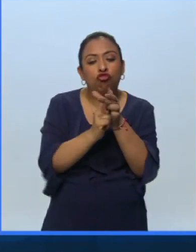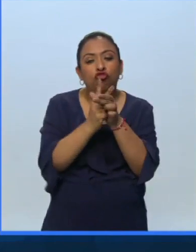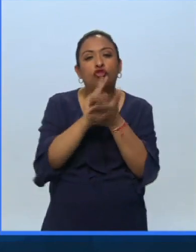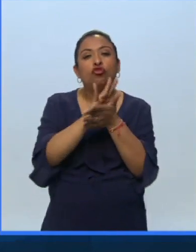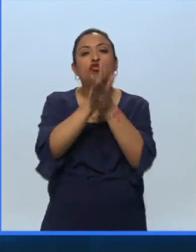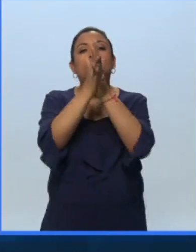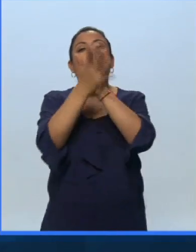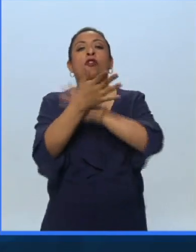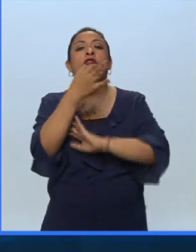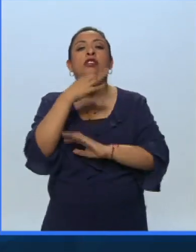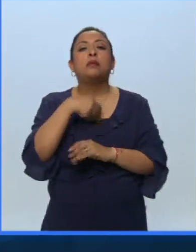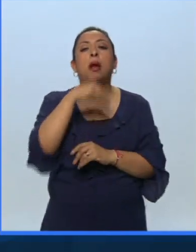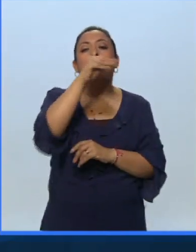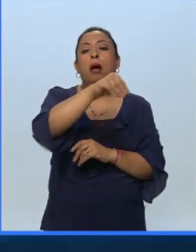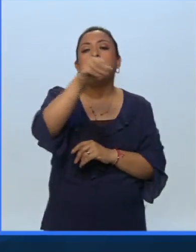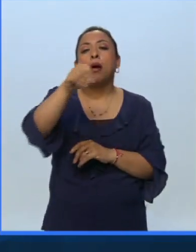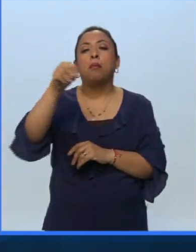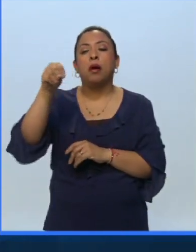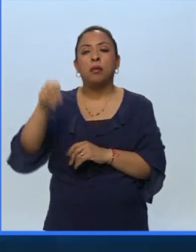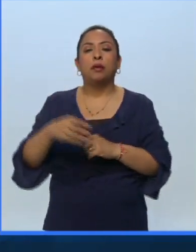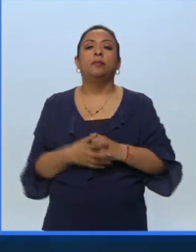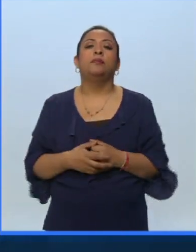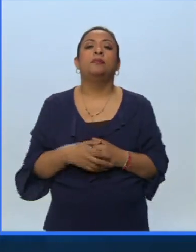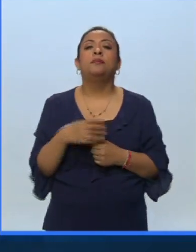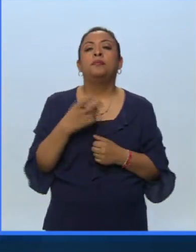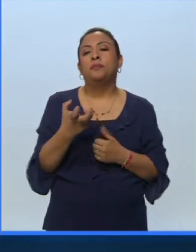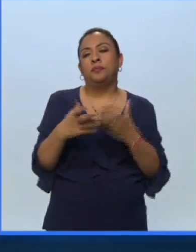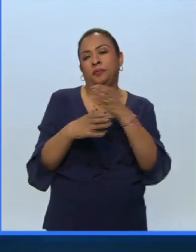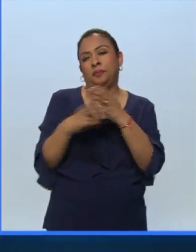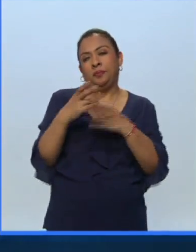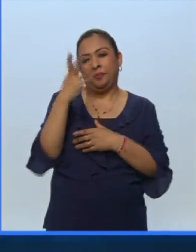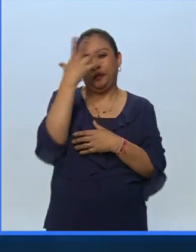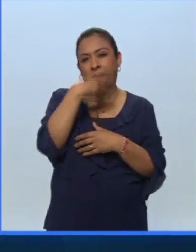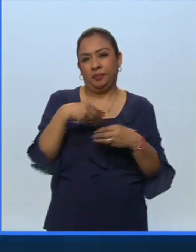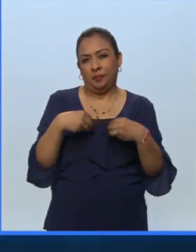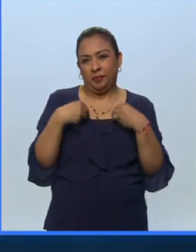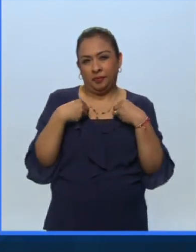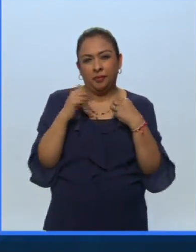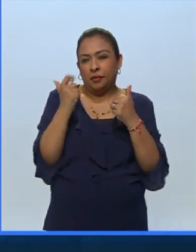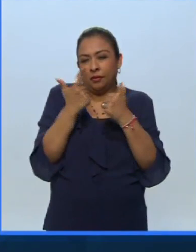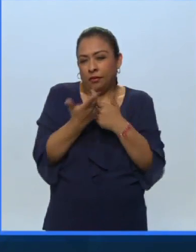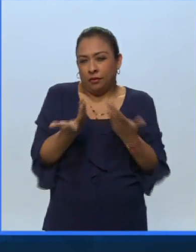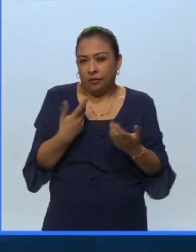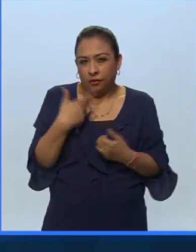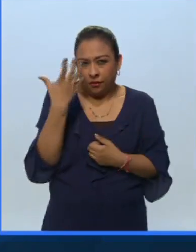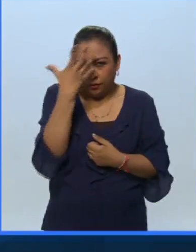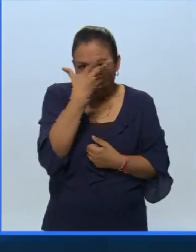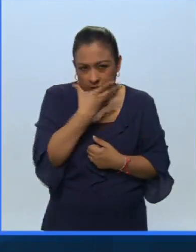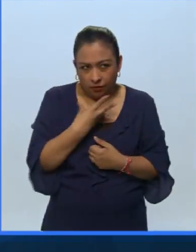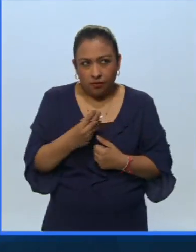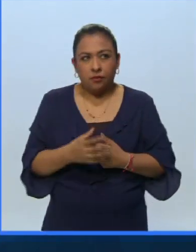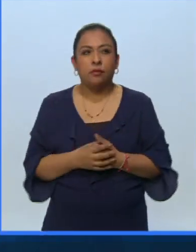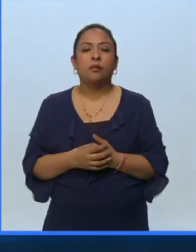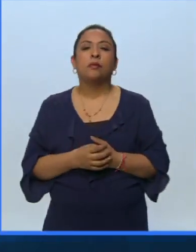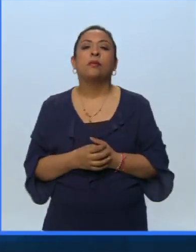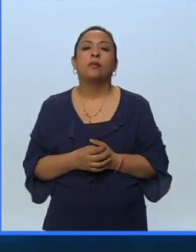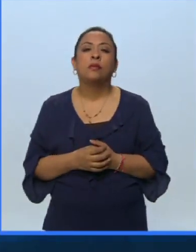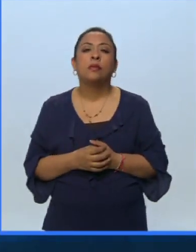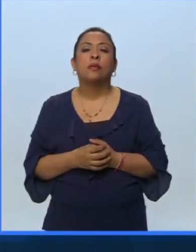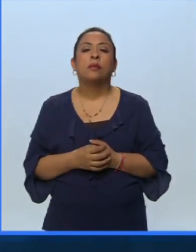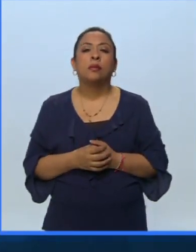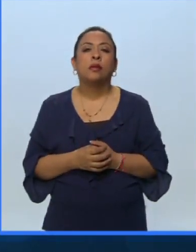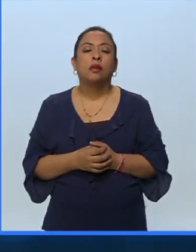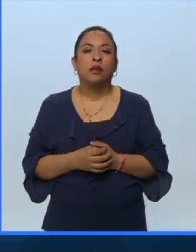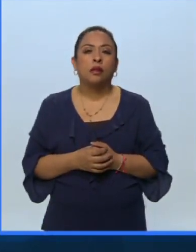Festival Ambulante ¿Cómo son las cosas bonitas de la vida? Cuando algo es hermoso, quieres compartirlo con todo el mundo quieres